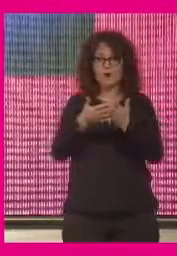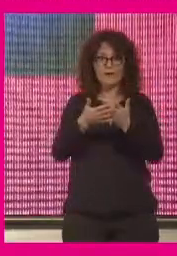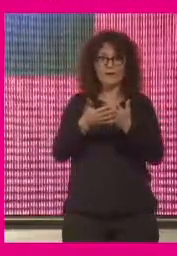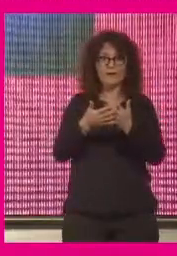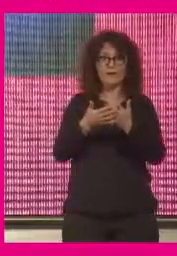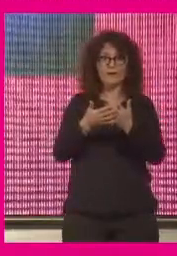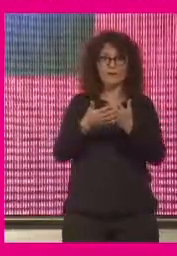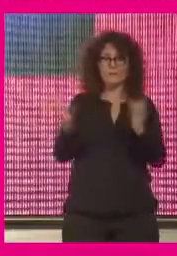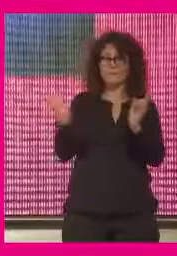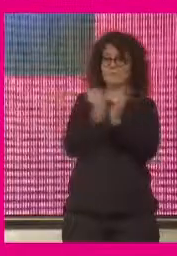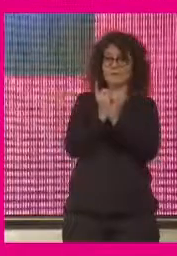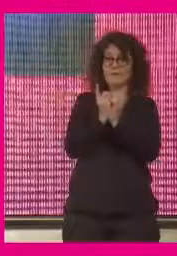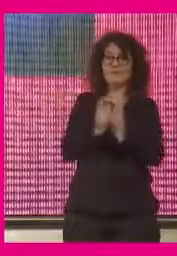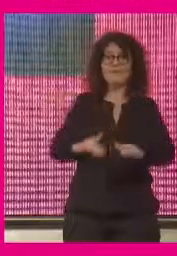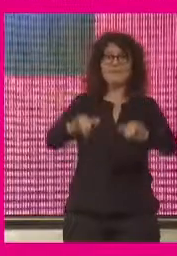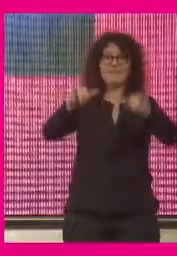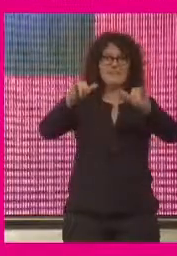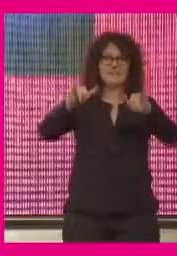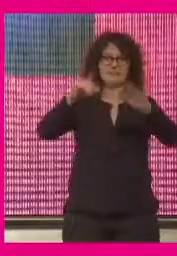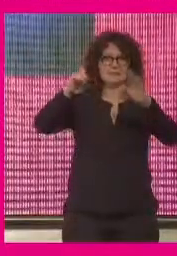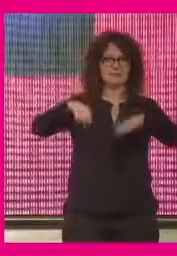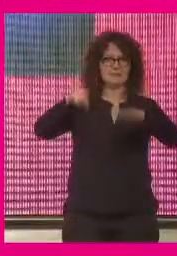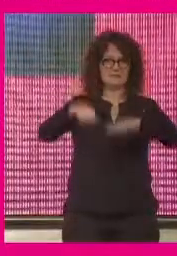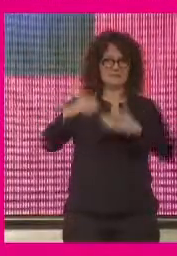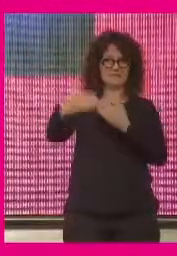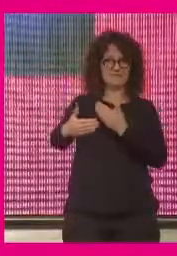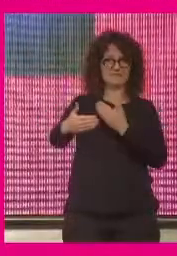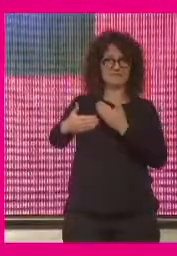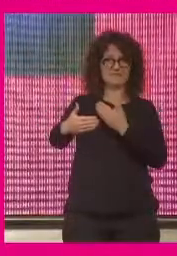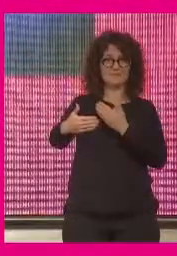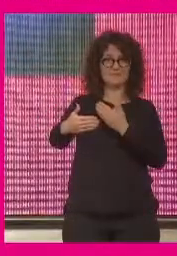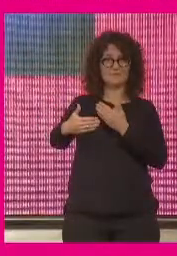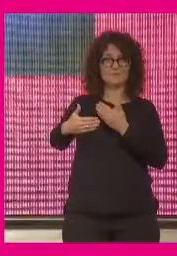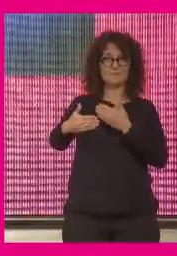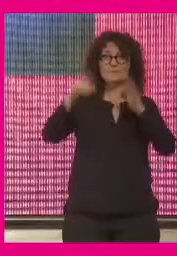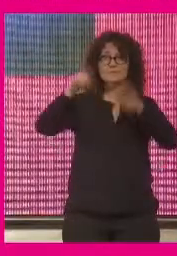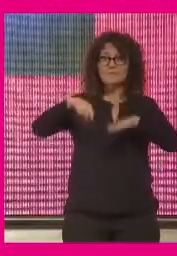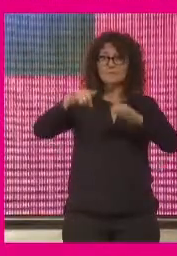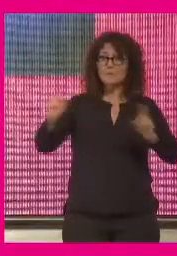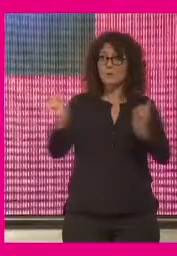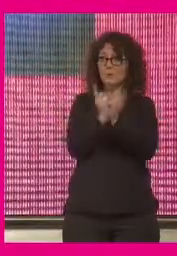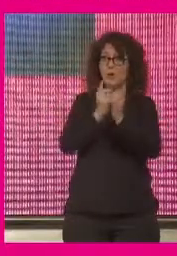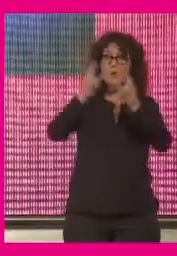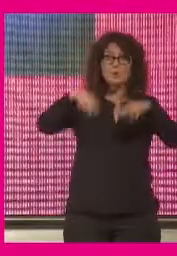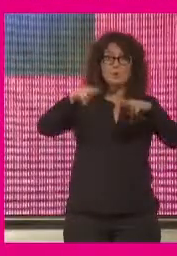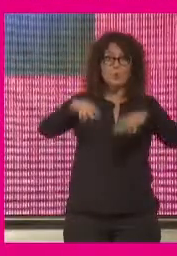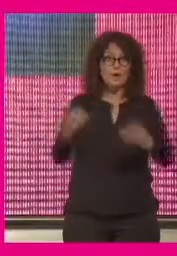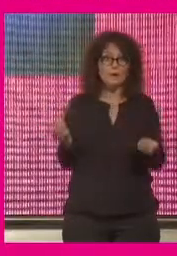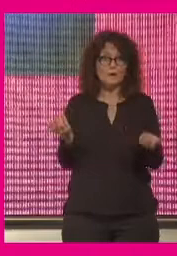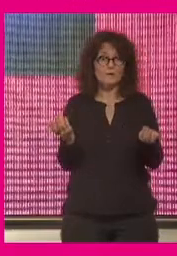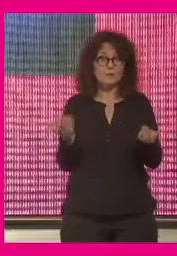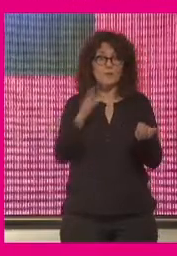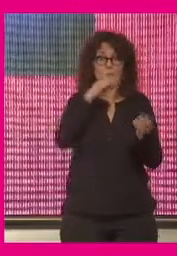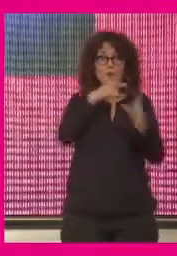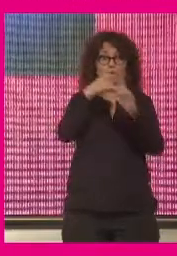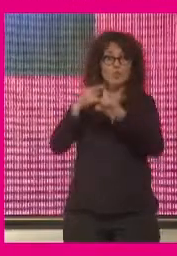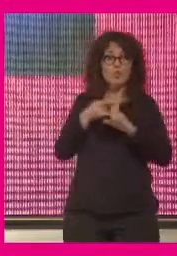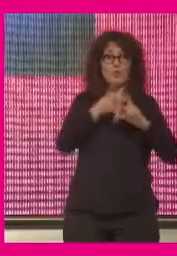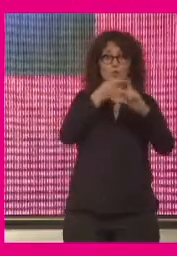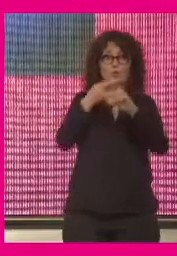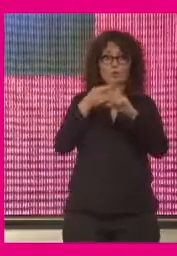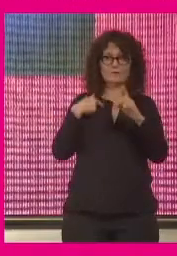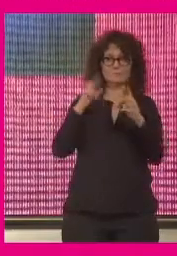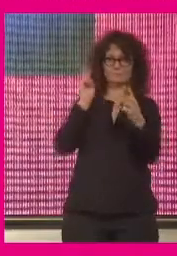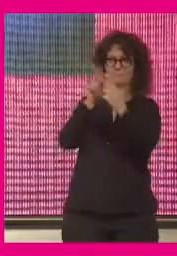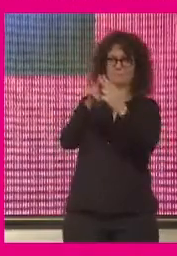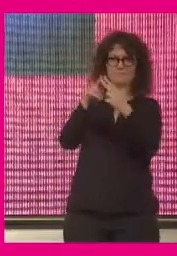visto físicamente durante seis meses a cabo de seis meses he descubierto personas de anda parecías más alto o más bajo porque el zoom no te veía